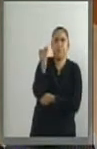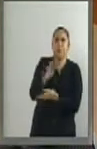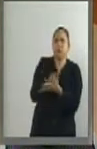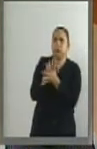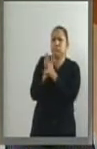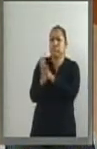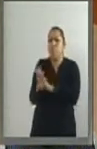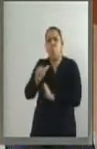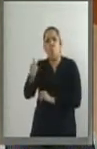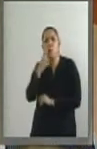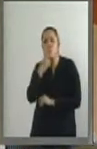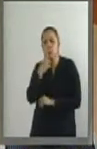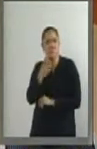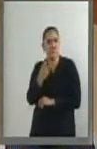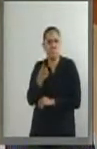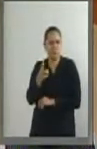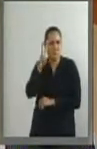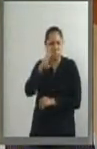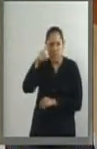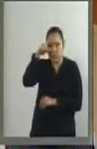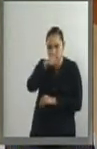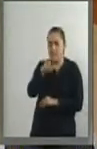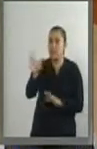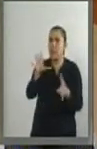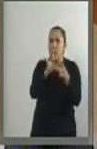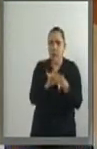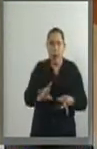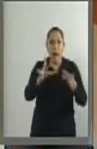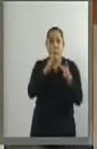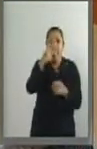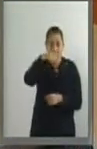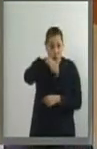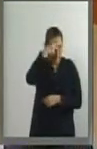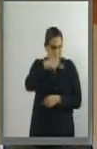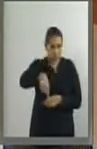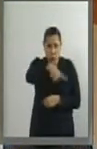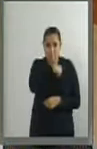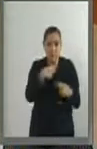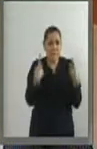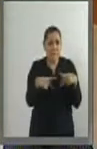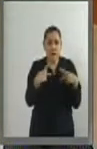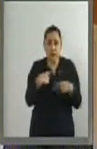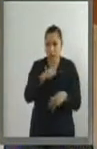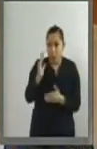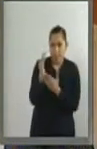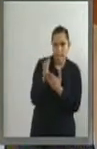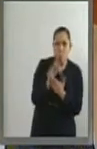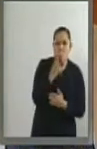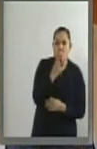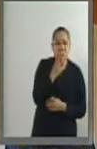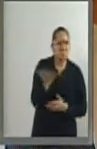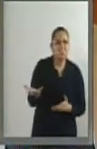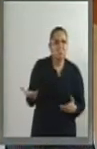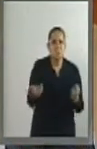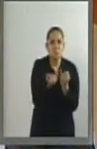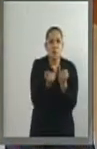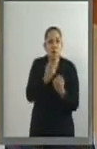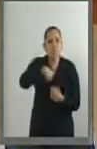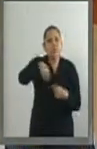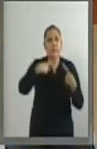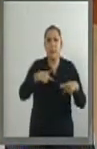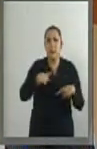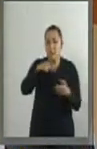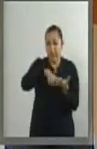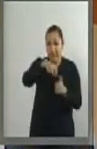mismas y se estima que una familia en México consume alrededor de 650 bolsas de plástico cada